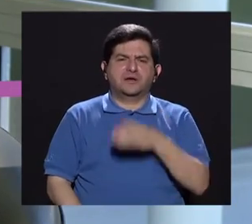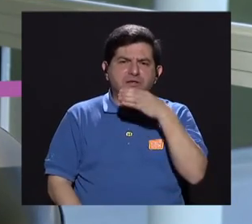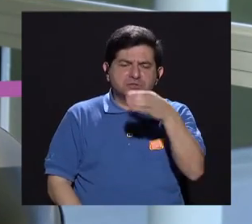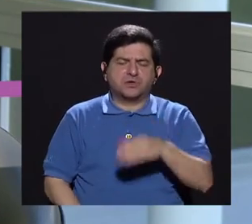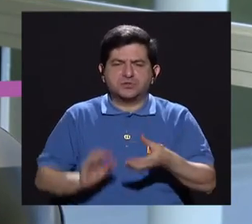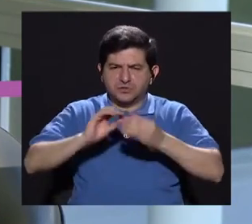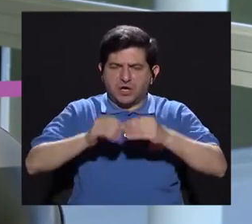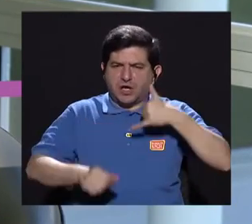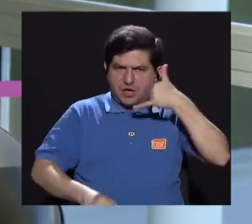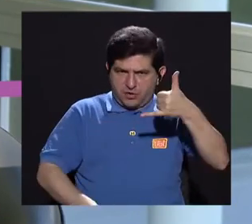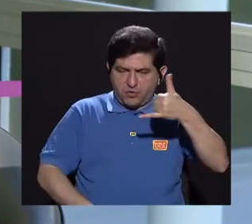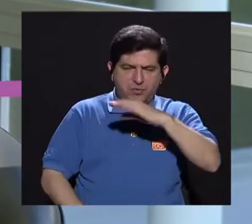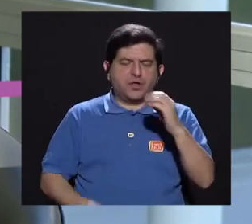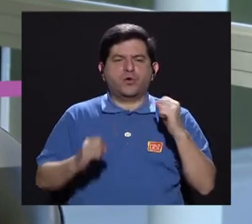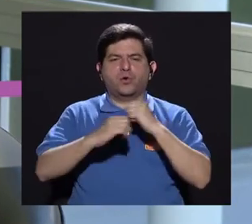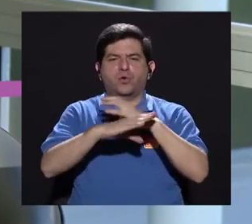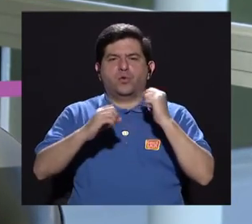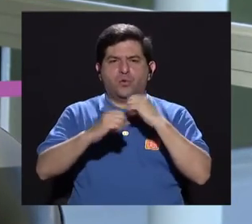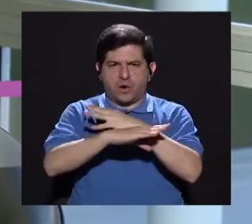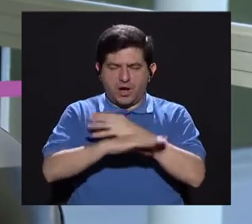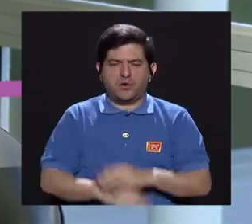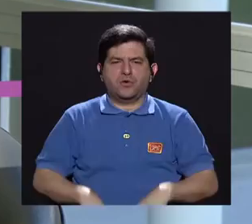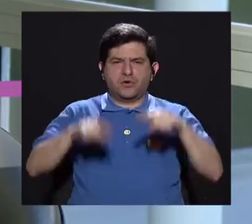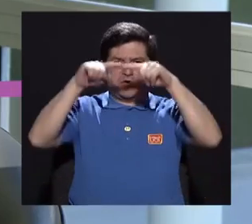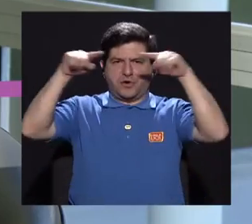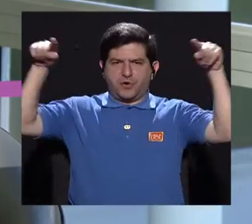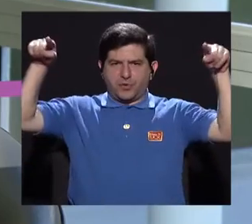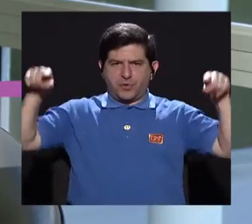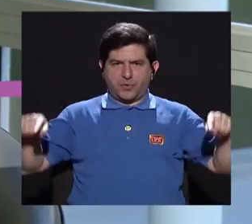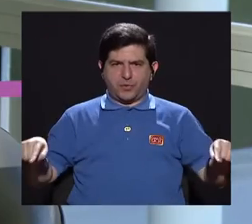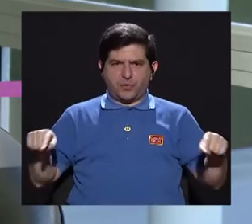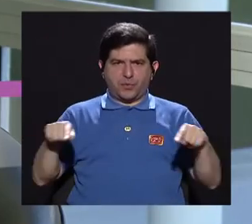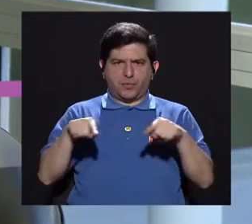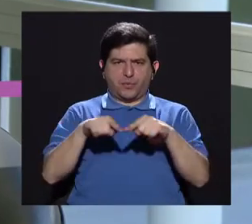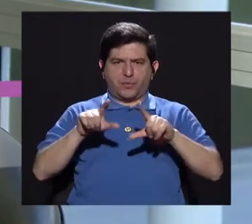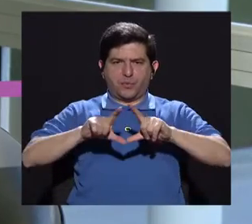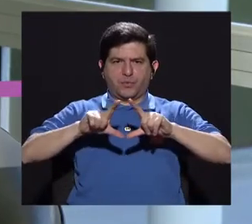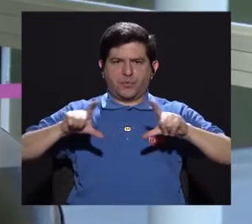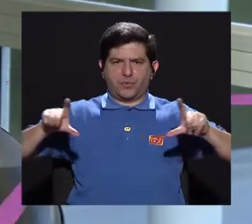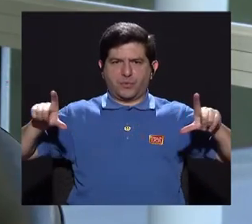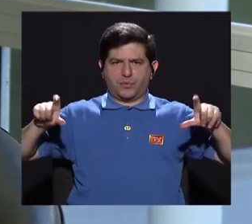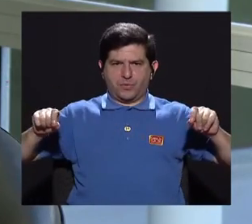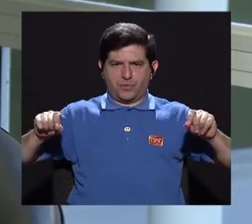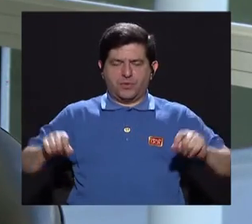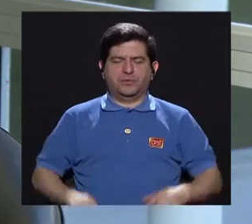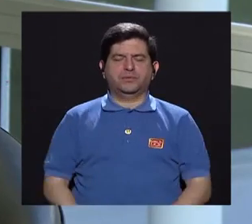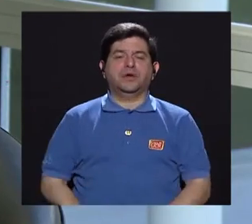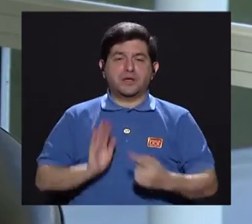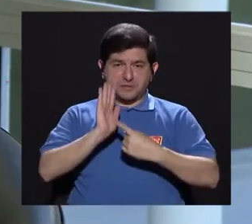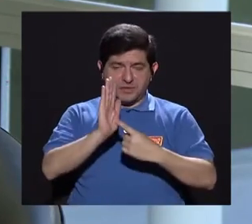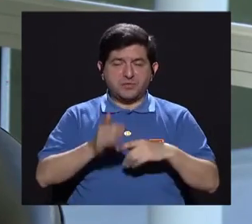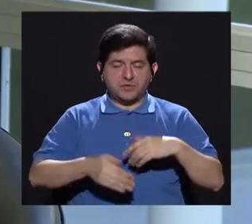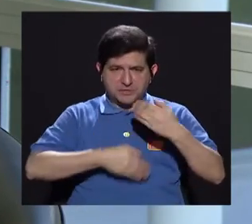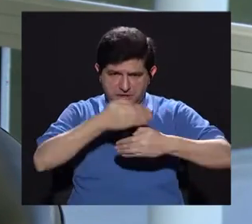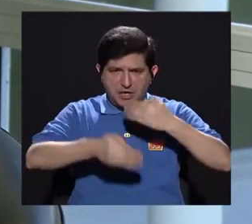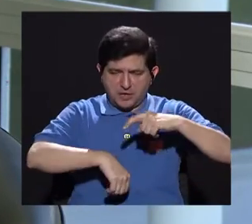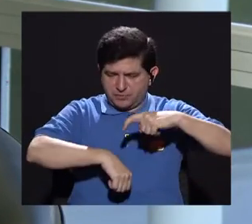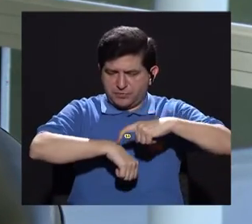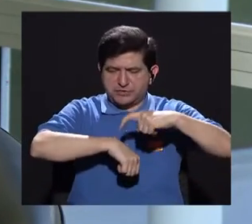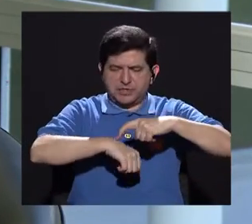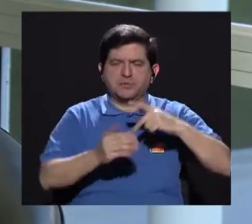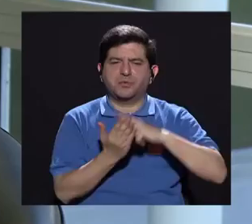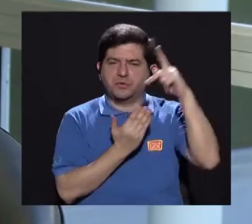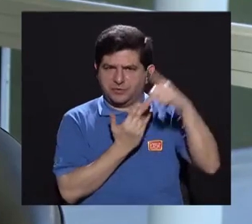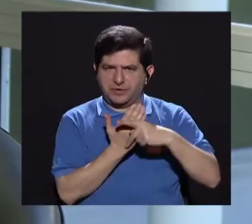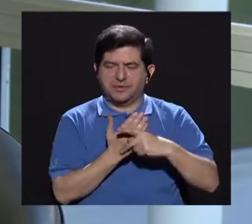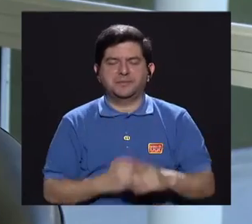al número telefónico o al correo electrónico que está apareciendo en la pantalla a lo largo del programa. Y retomando,